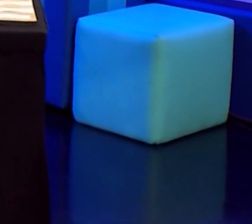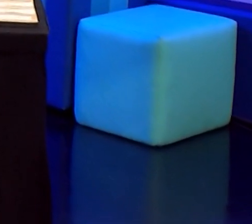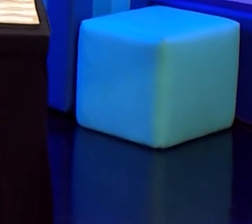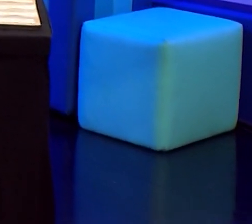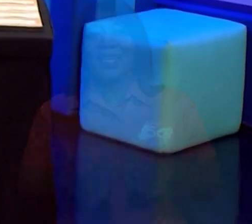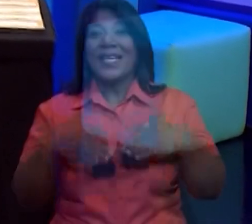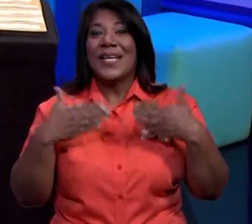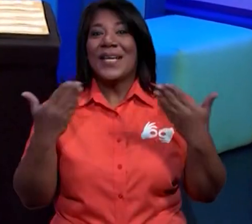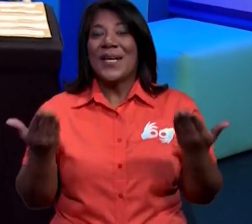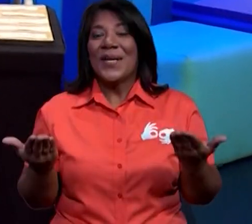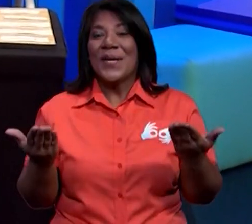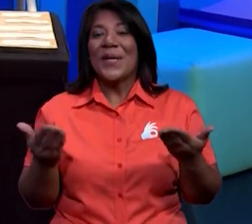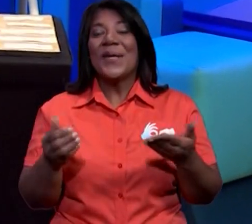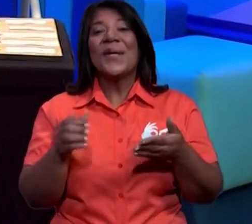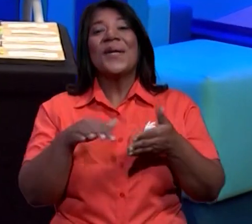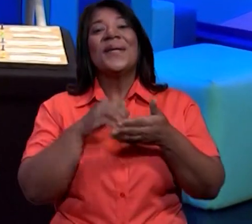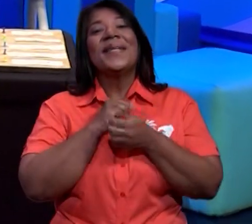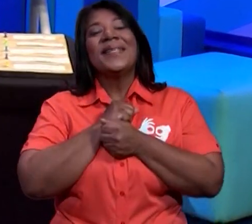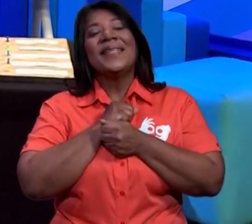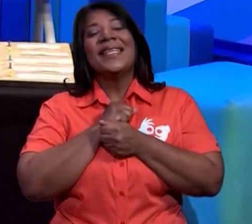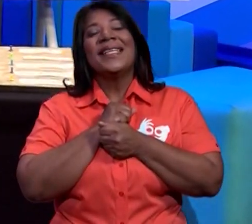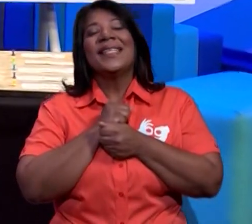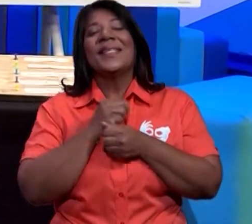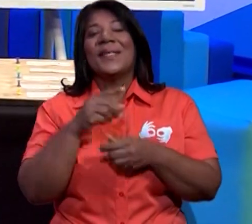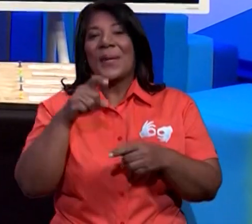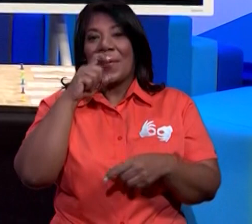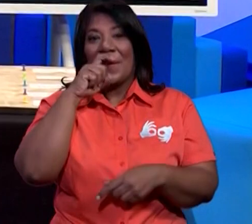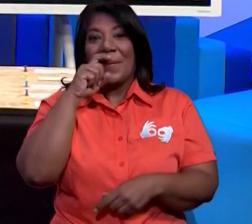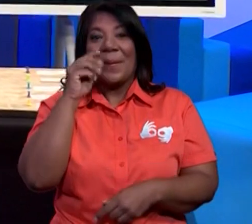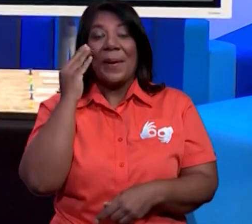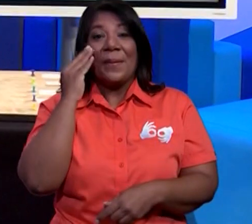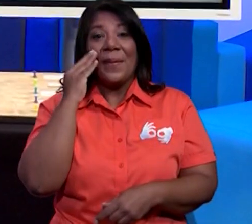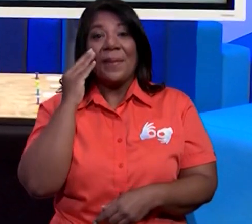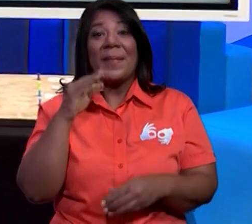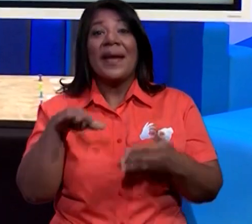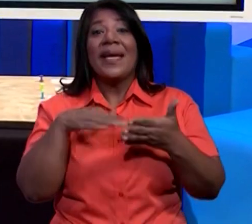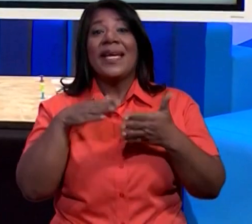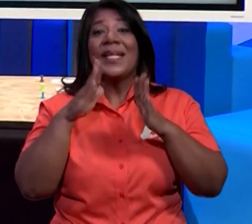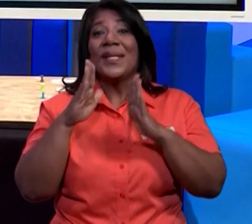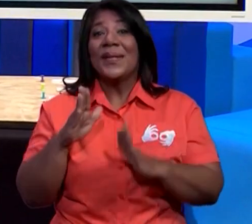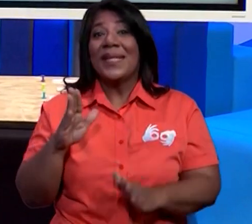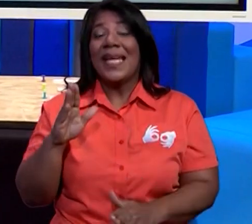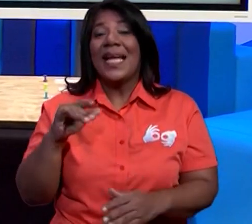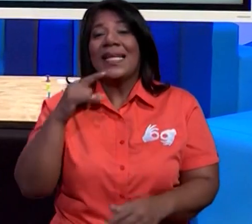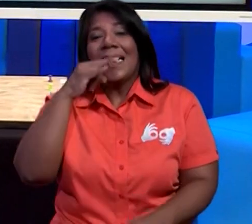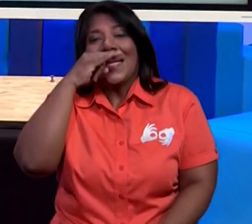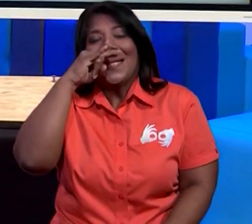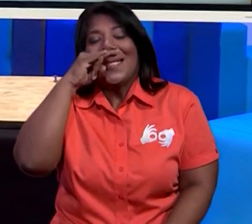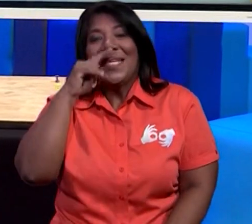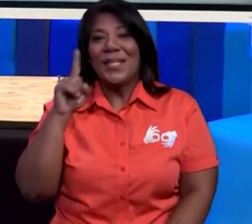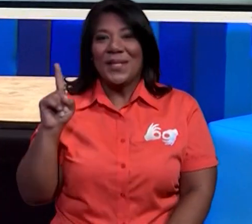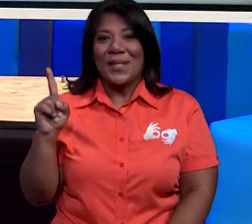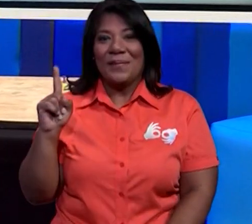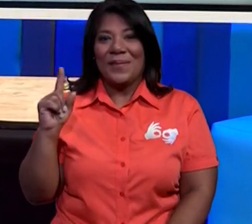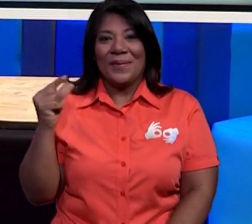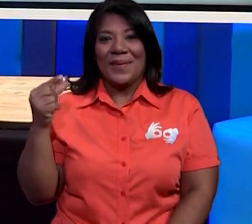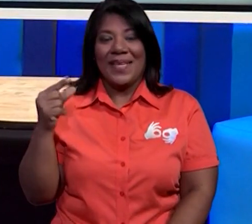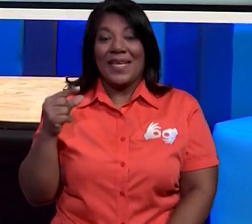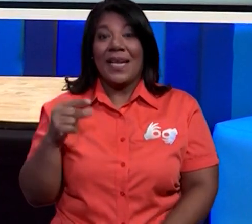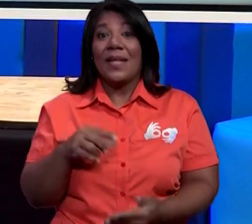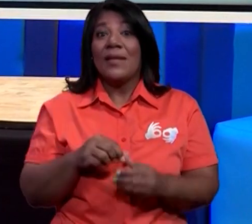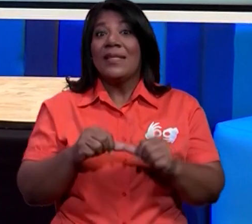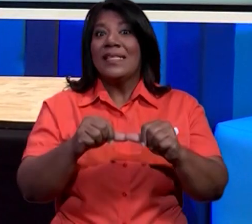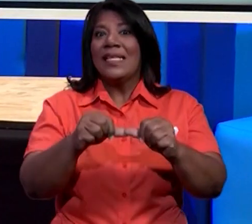¿Cómo están mis queridos padres y madres de familia, mis niños de primer grado? Continuamos con esos aprendizajes padres de